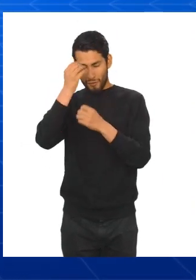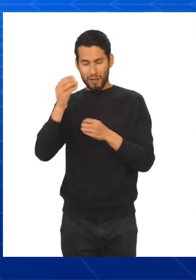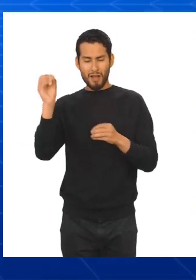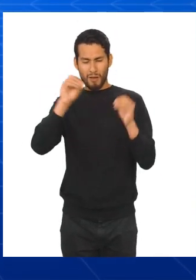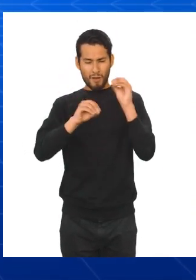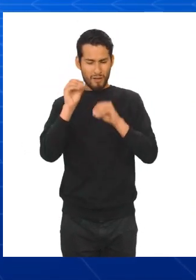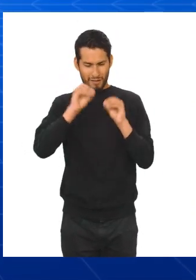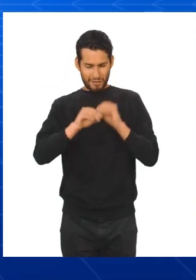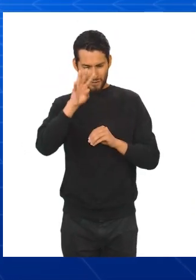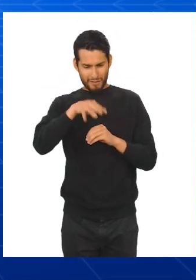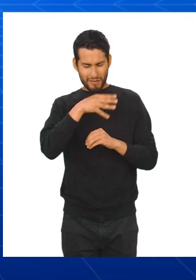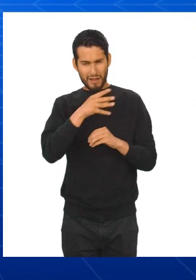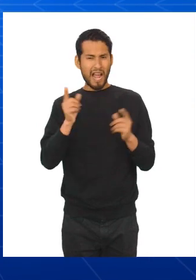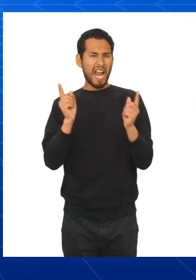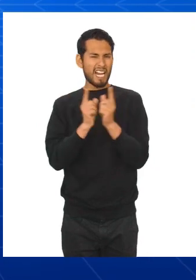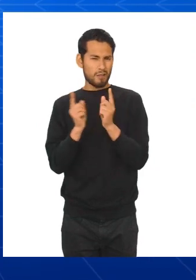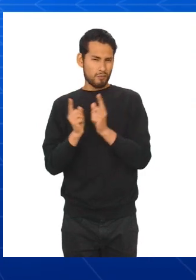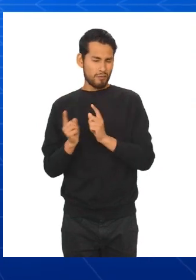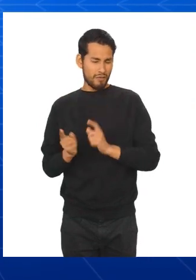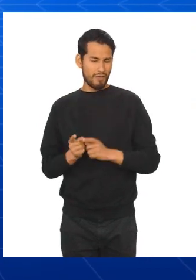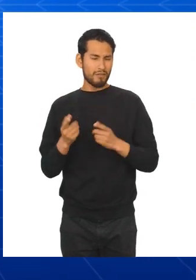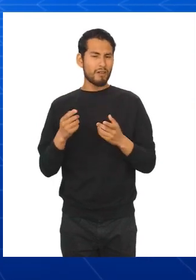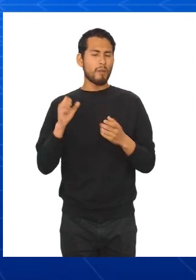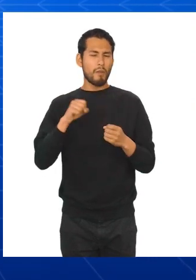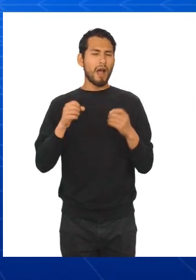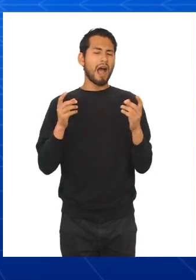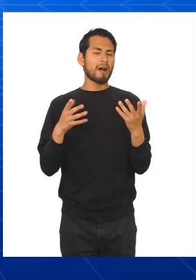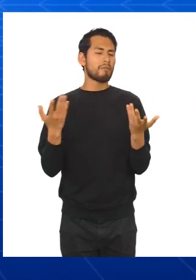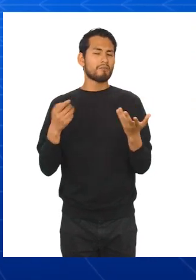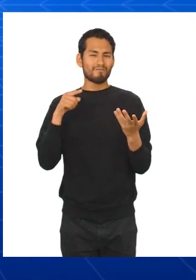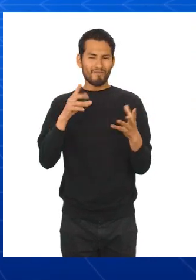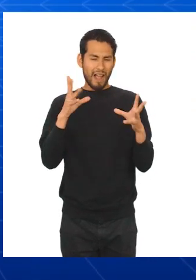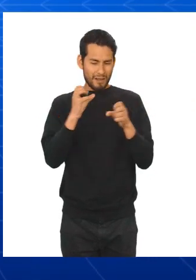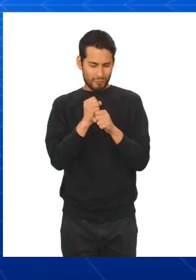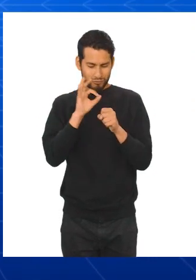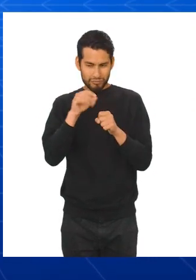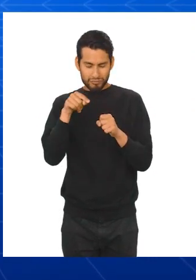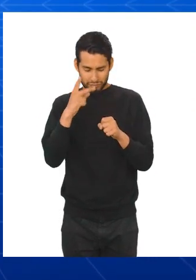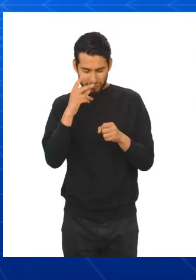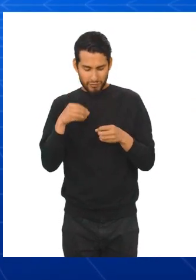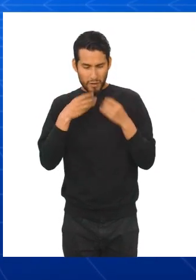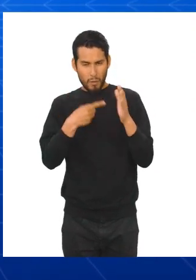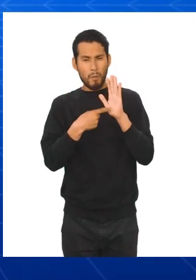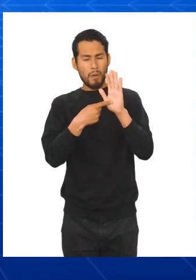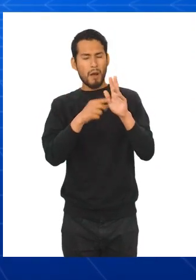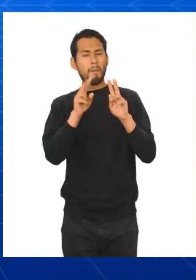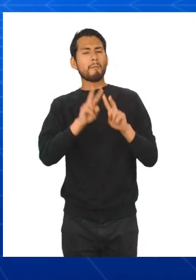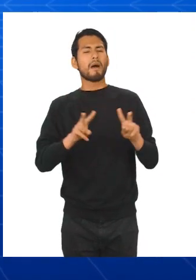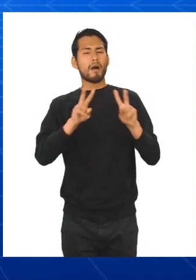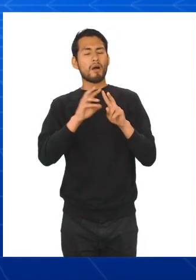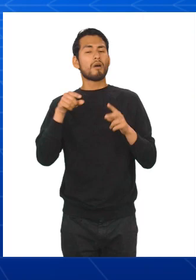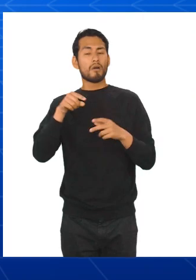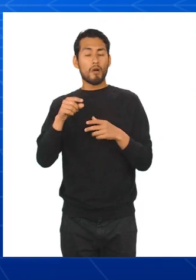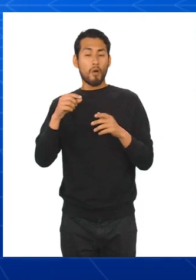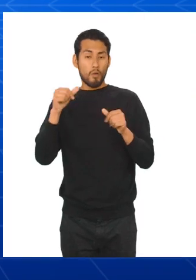que su fin es resumir la información mediante el uso de tablas que organizan sus elementos y agrupan sus valores para ser